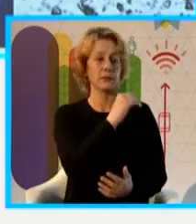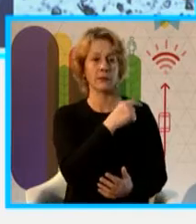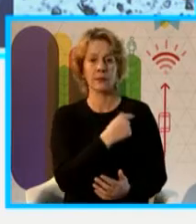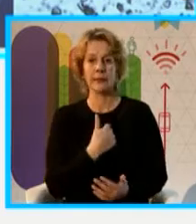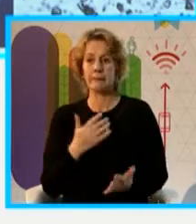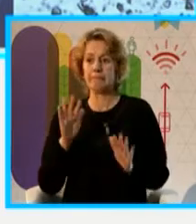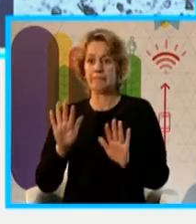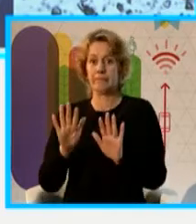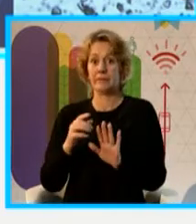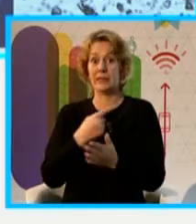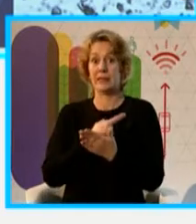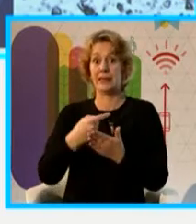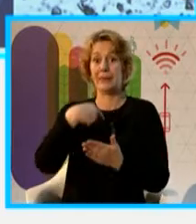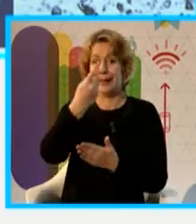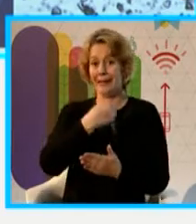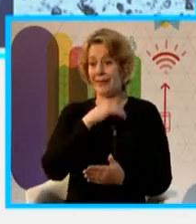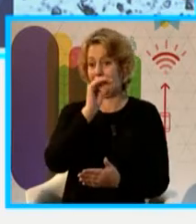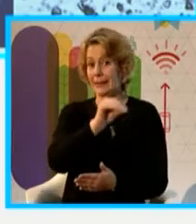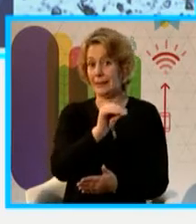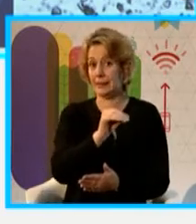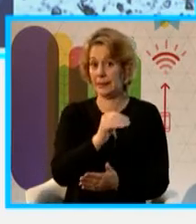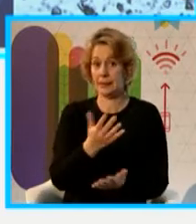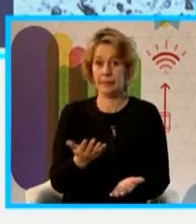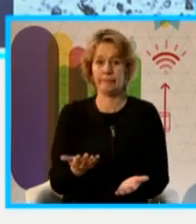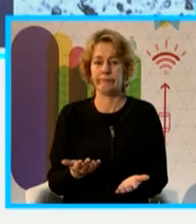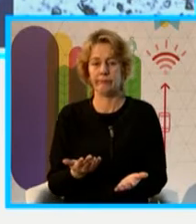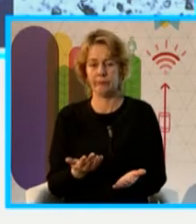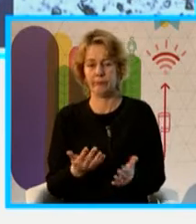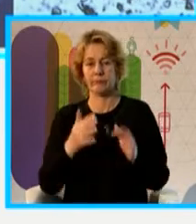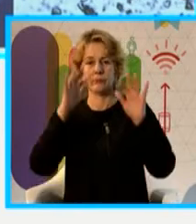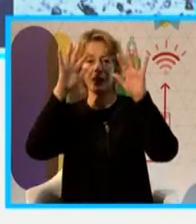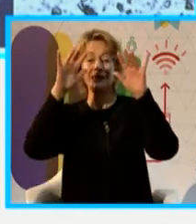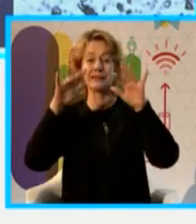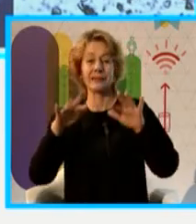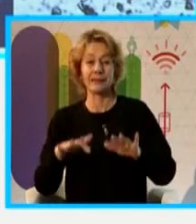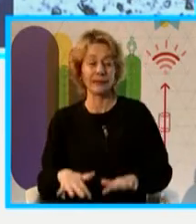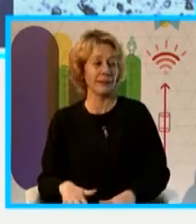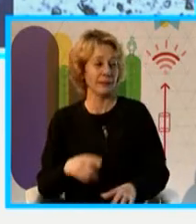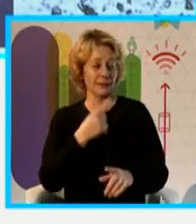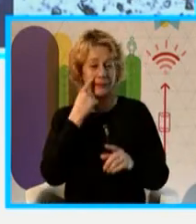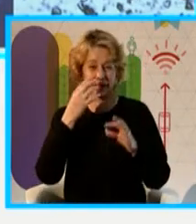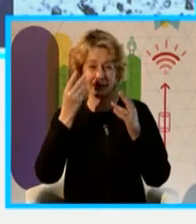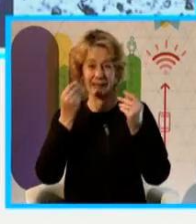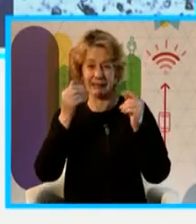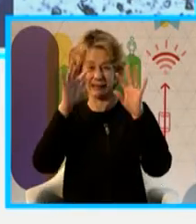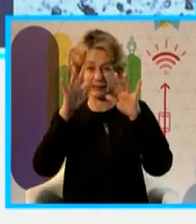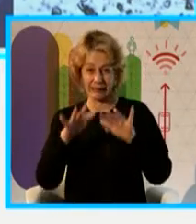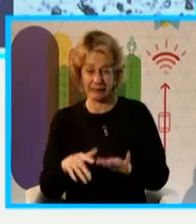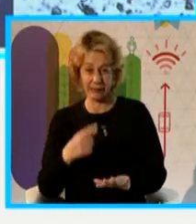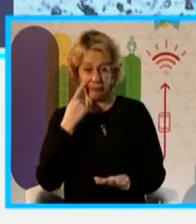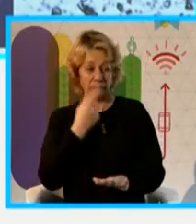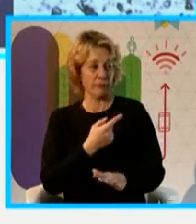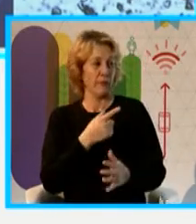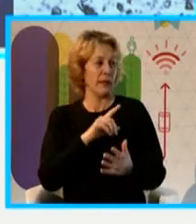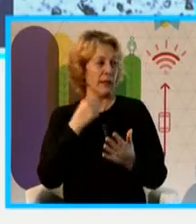Esperá que la semana que viene te digo cómo está. Las cenizas esas que ven acá en el final que las ponemos siempre porque nos encanta esa